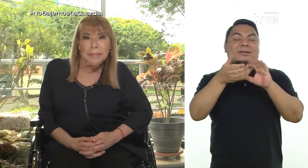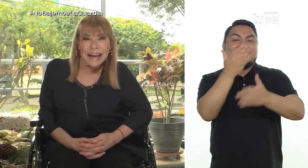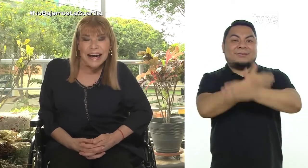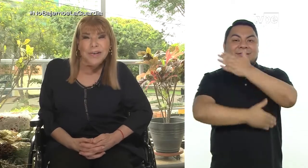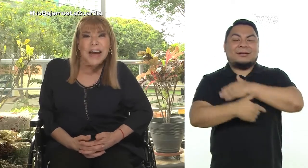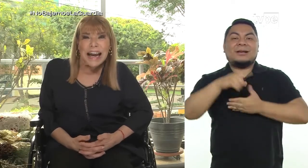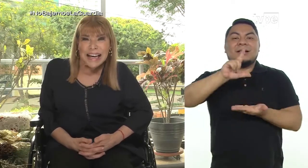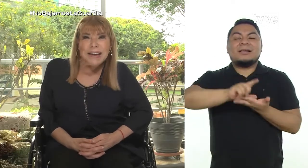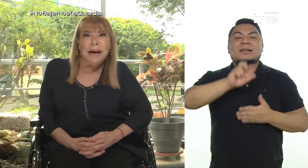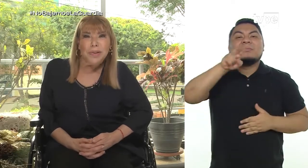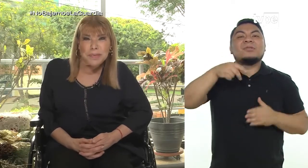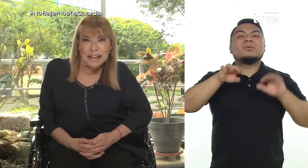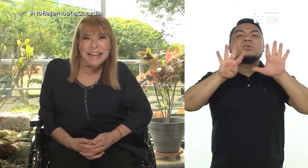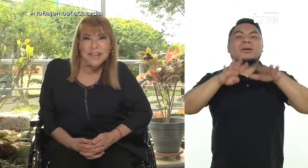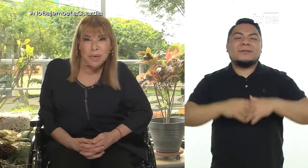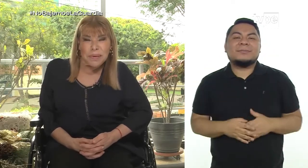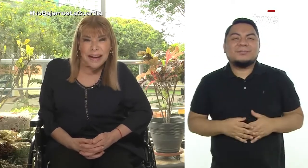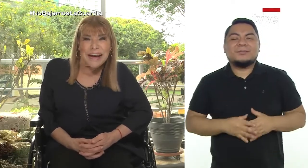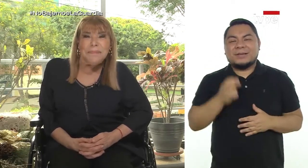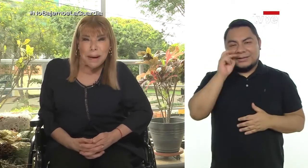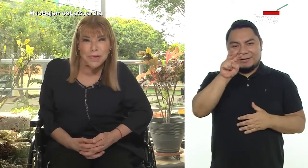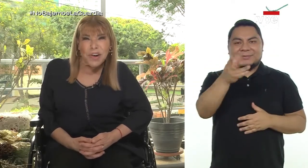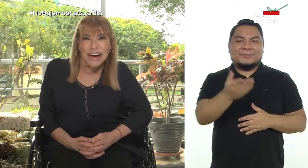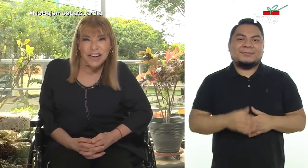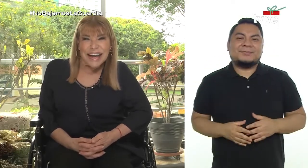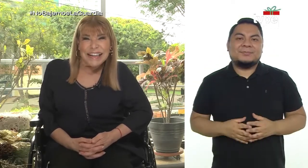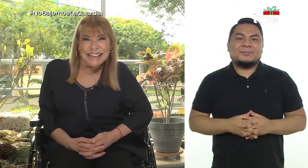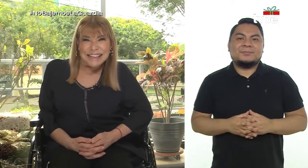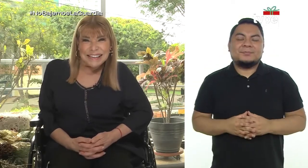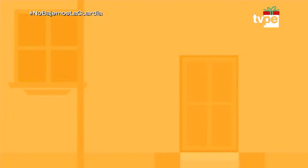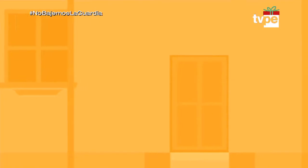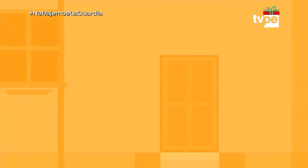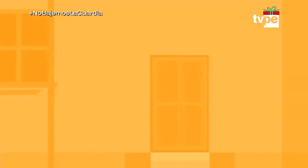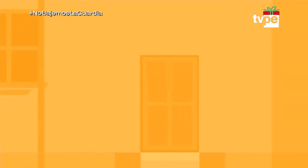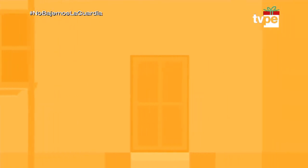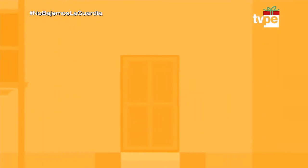Parapanamericanos Lima 2019. Vamos con la nota.